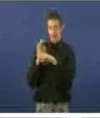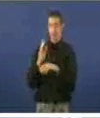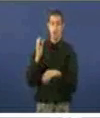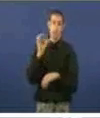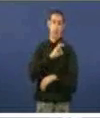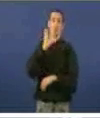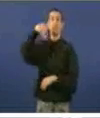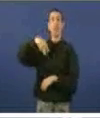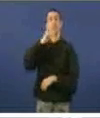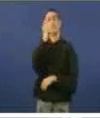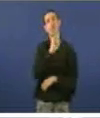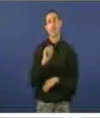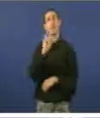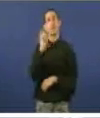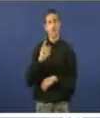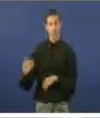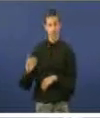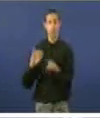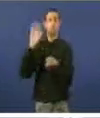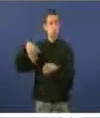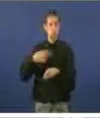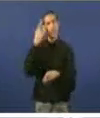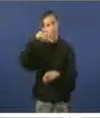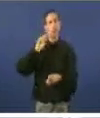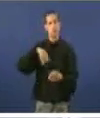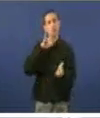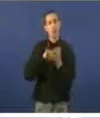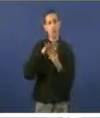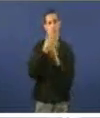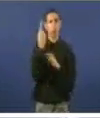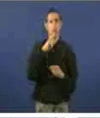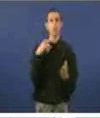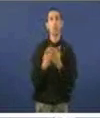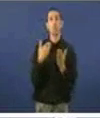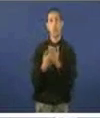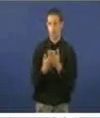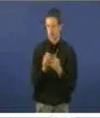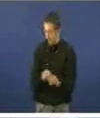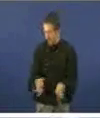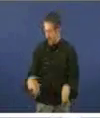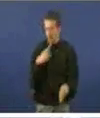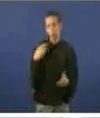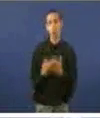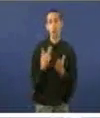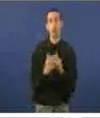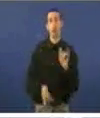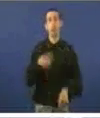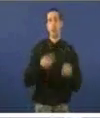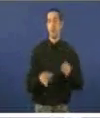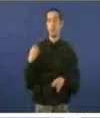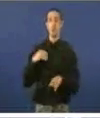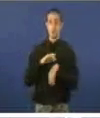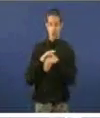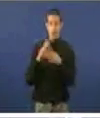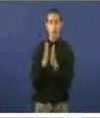recoñece que estes feitos pasaron e ademais o xustifica, e o grave é que o xustifica manipulando o que di o propio manual